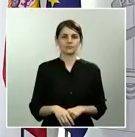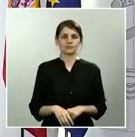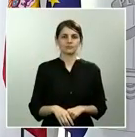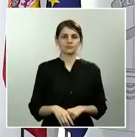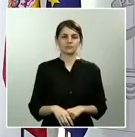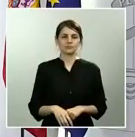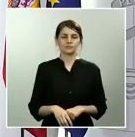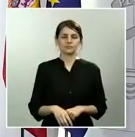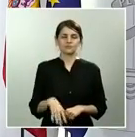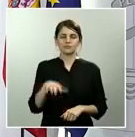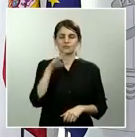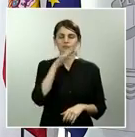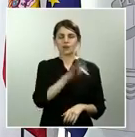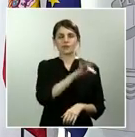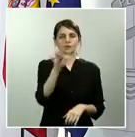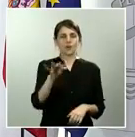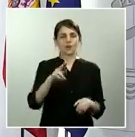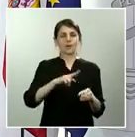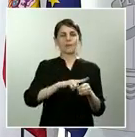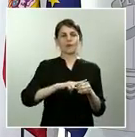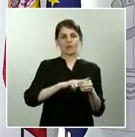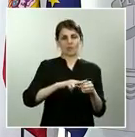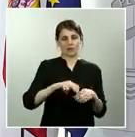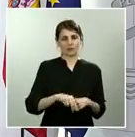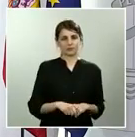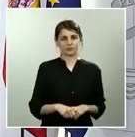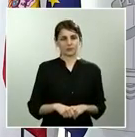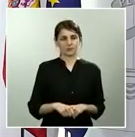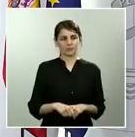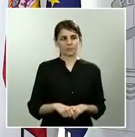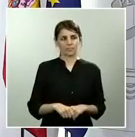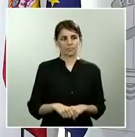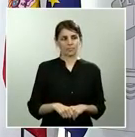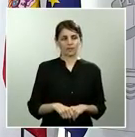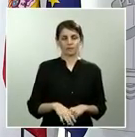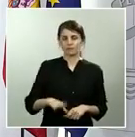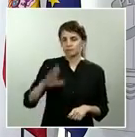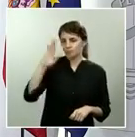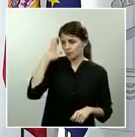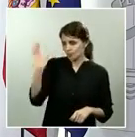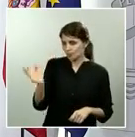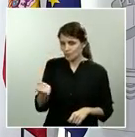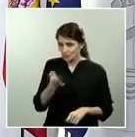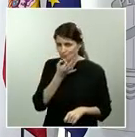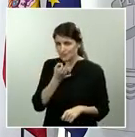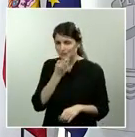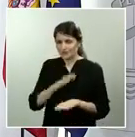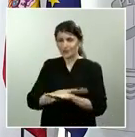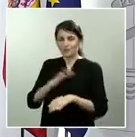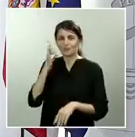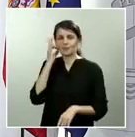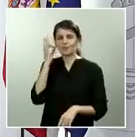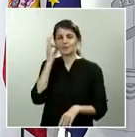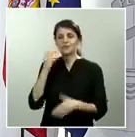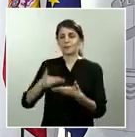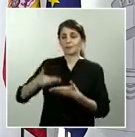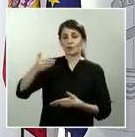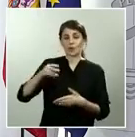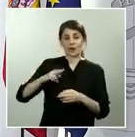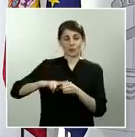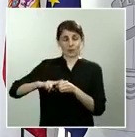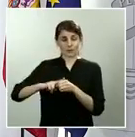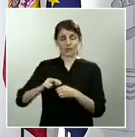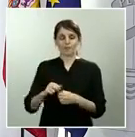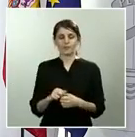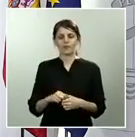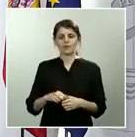Adelante. Hola, buenas tardes, ministra. Joaquín Anastasio del periódico de la provincia. Mi pregunta tiene que ver